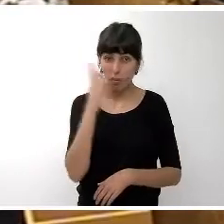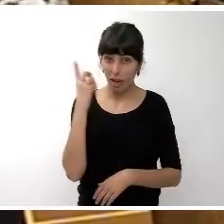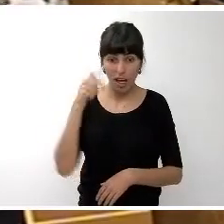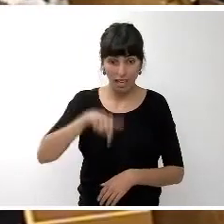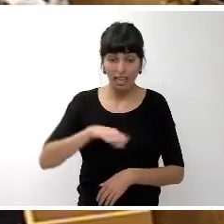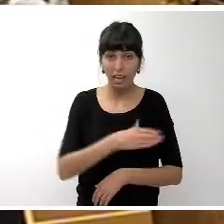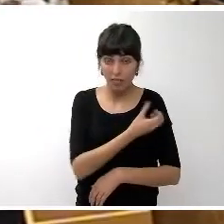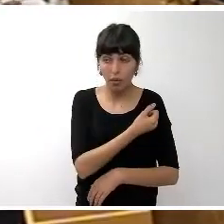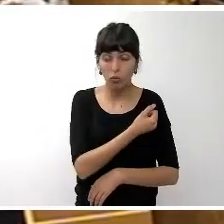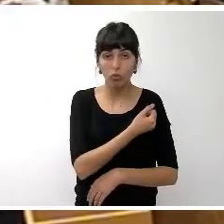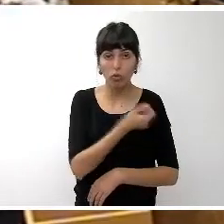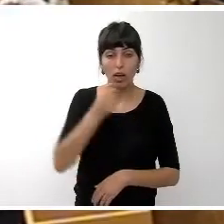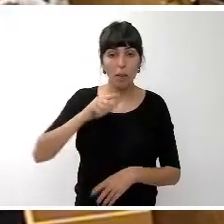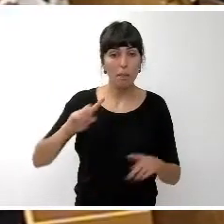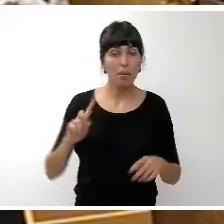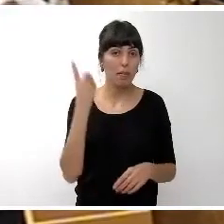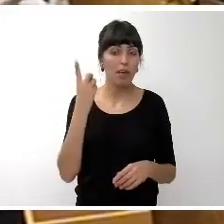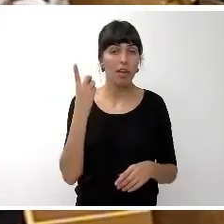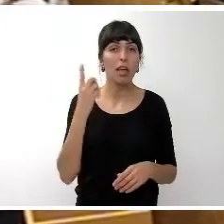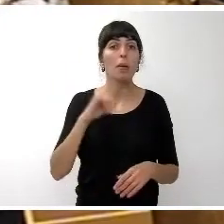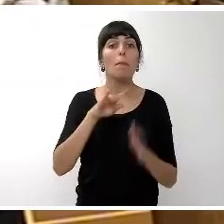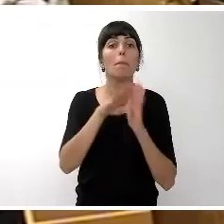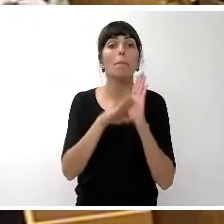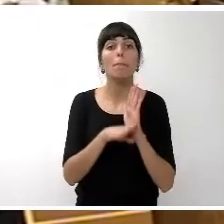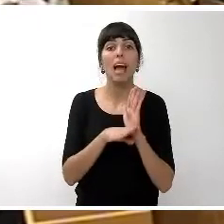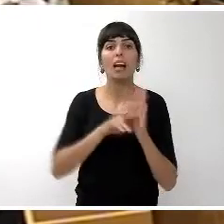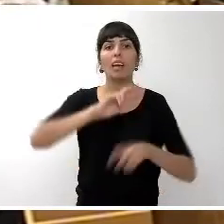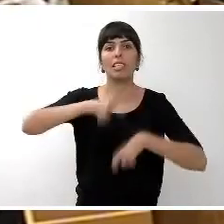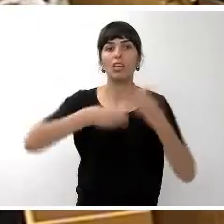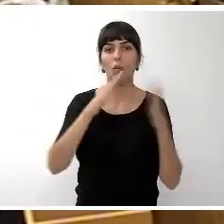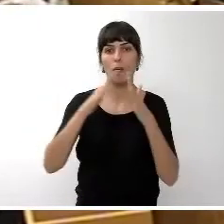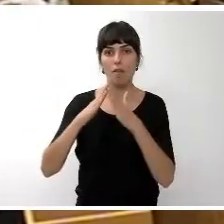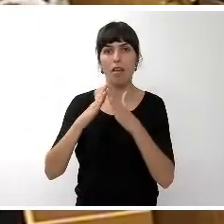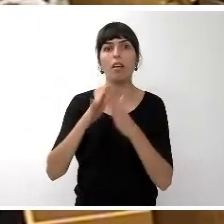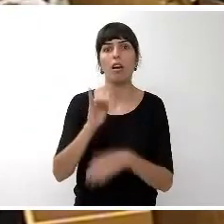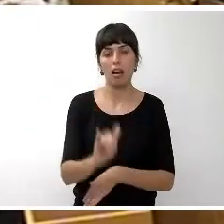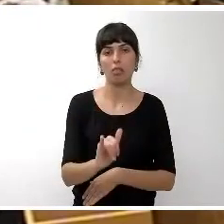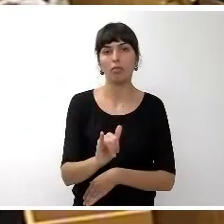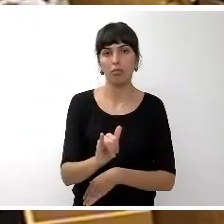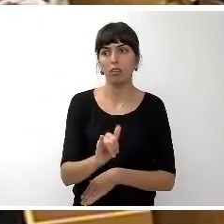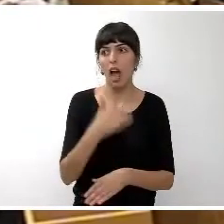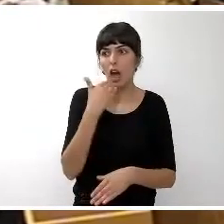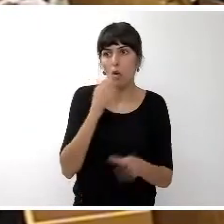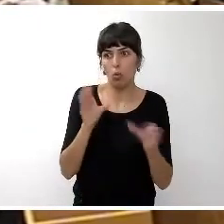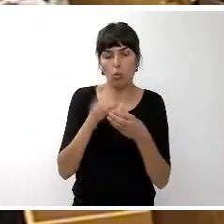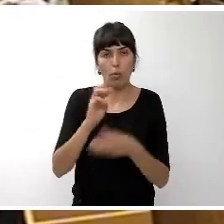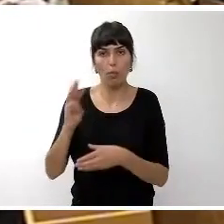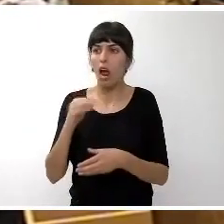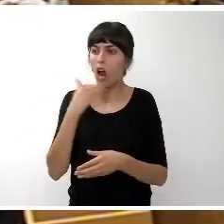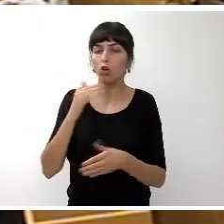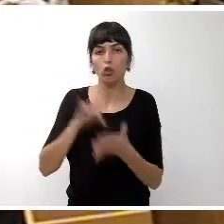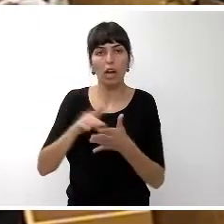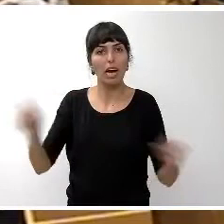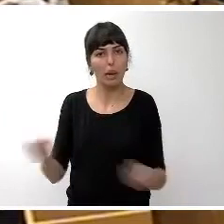existe un plan se va a diseñar un plan de rehabilitación de vivienda que era algo que el partido popular también reclamaba en campaña electoral